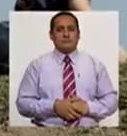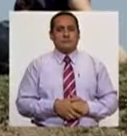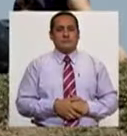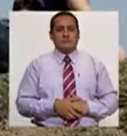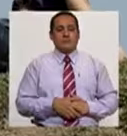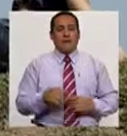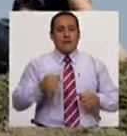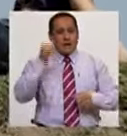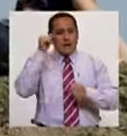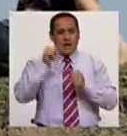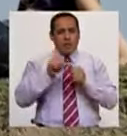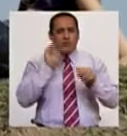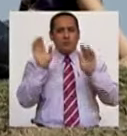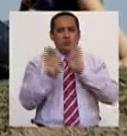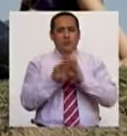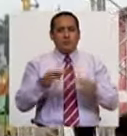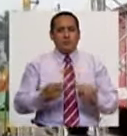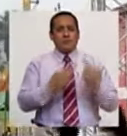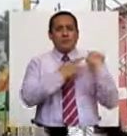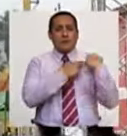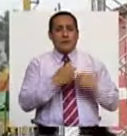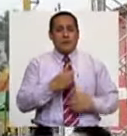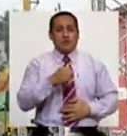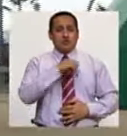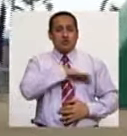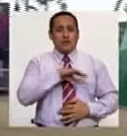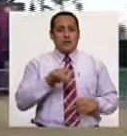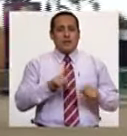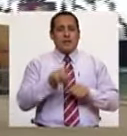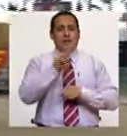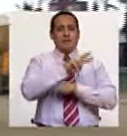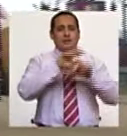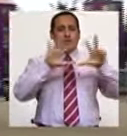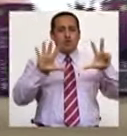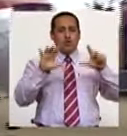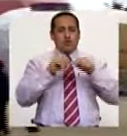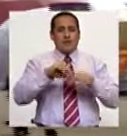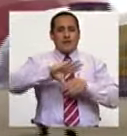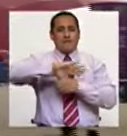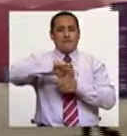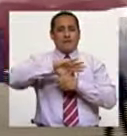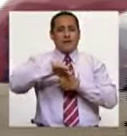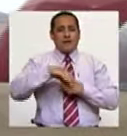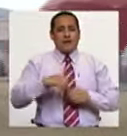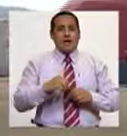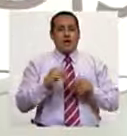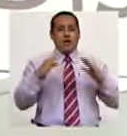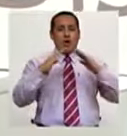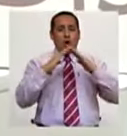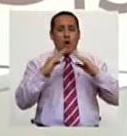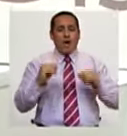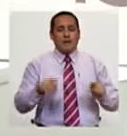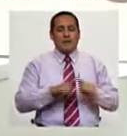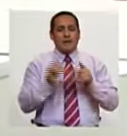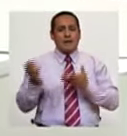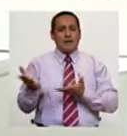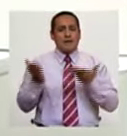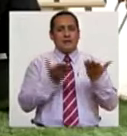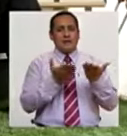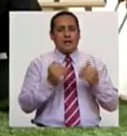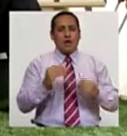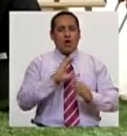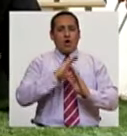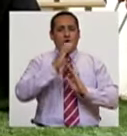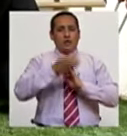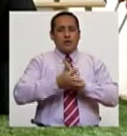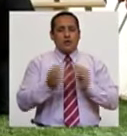En el marco de la responsabilidad social, la 38ª edición de la Feria del Hogar, permitió al CONADIS participar en